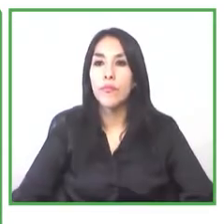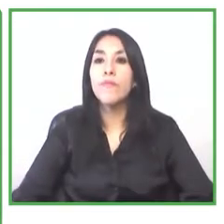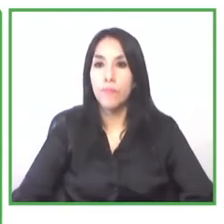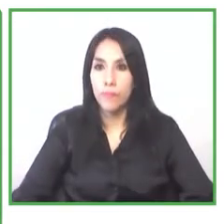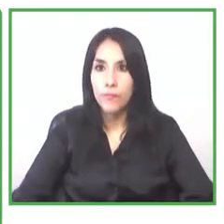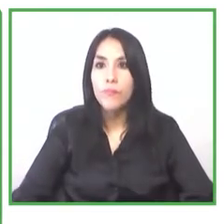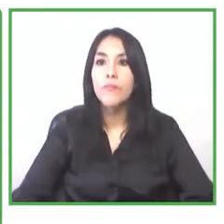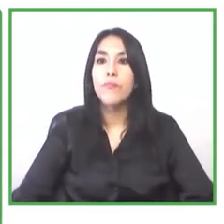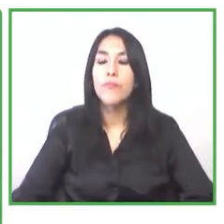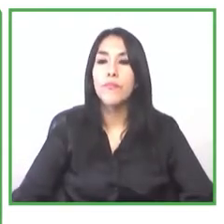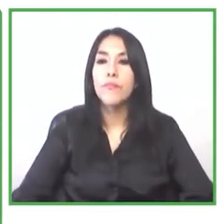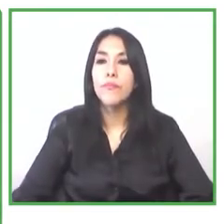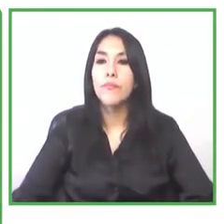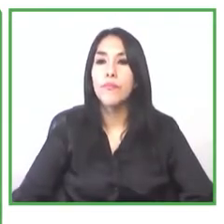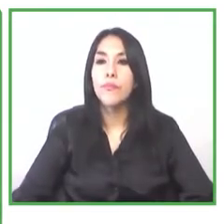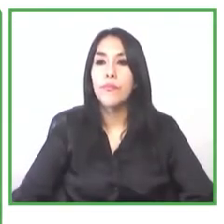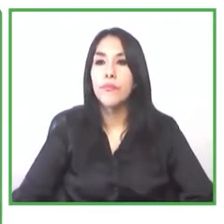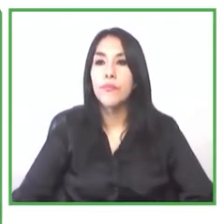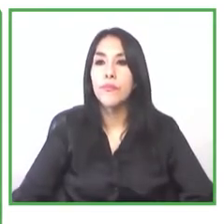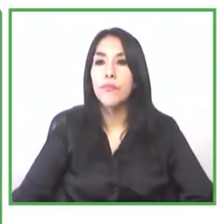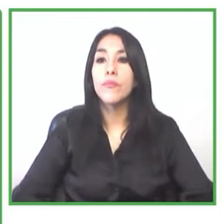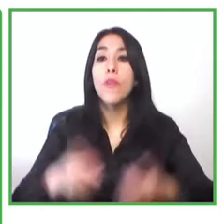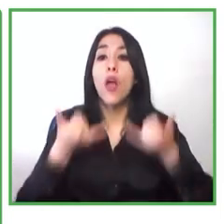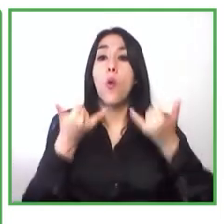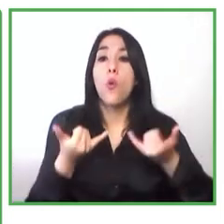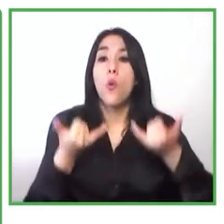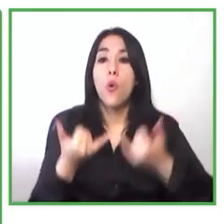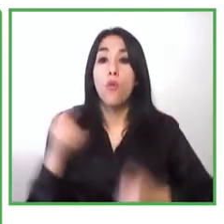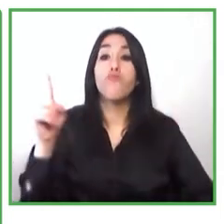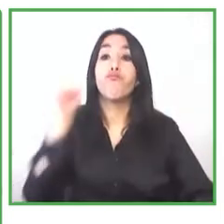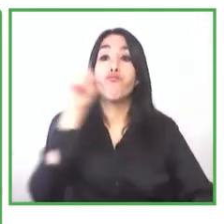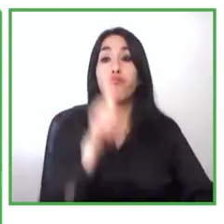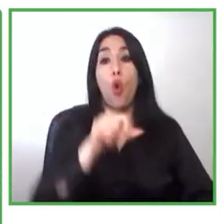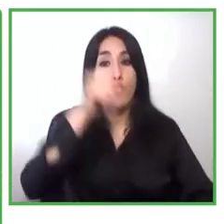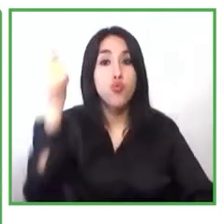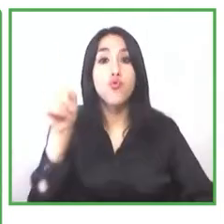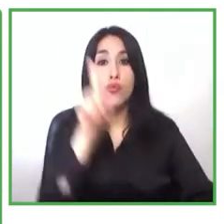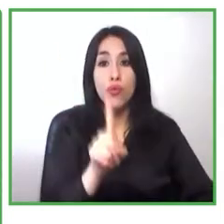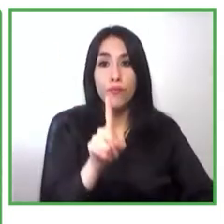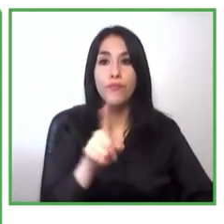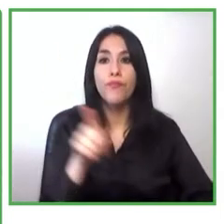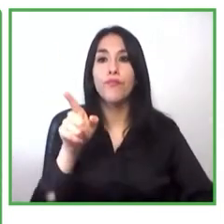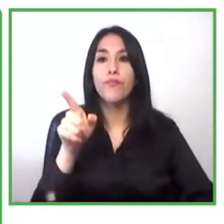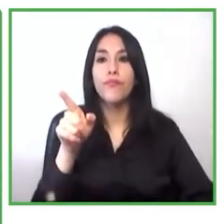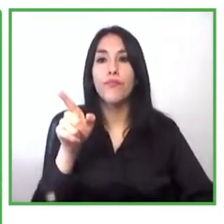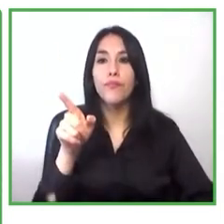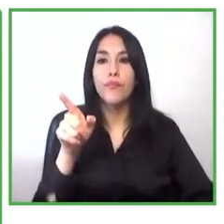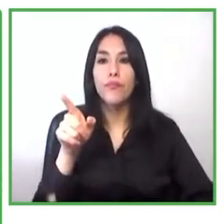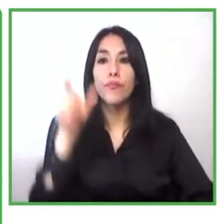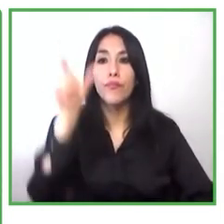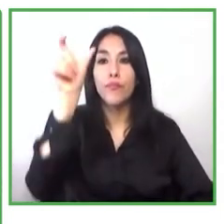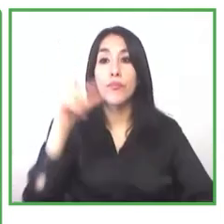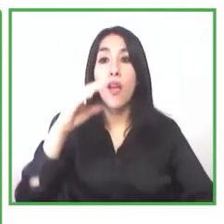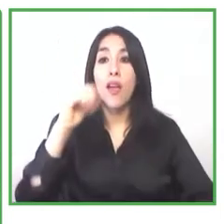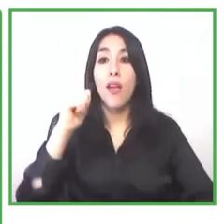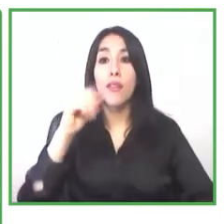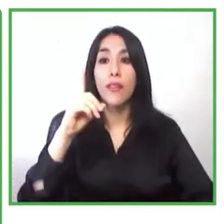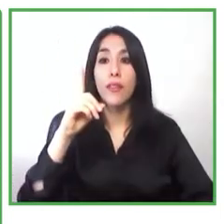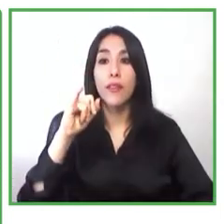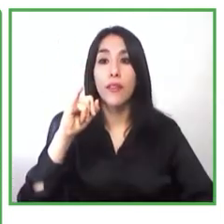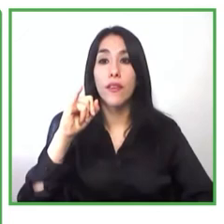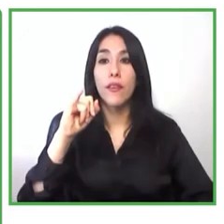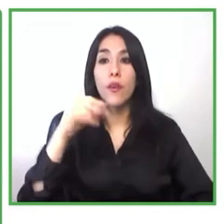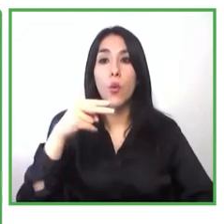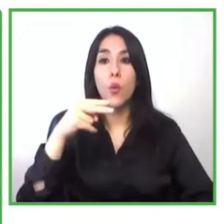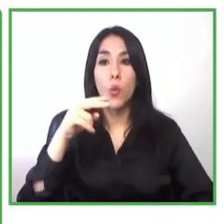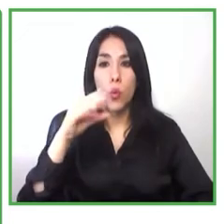a continuación tendremos la presentación de la fundación Kadiwaku es una fundación que tiene operación en